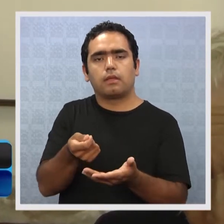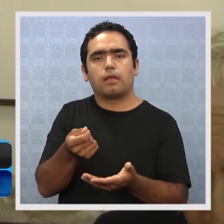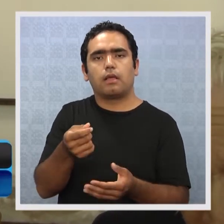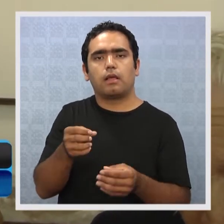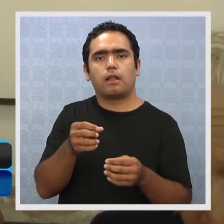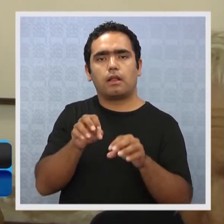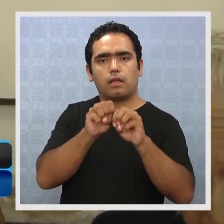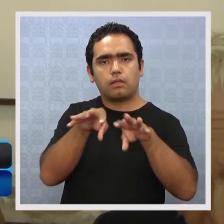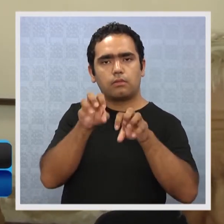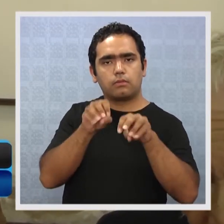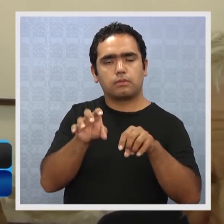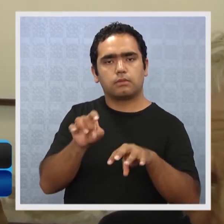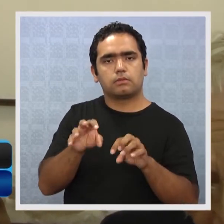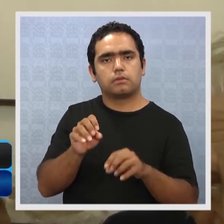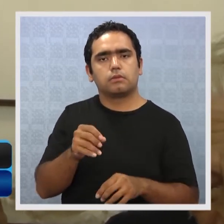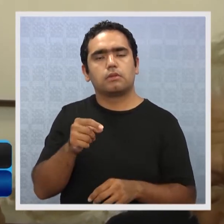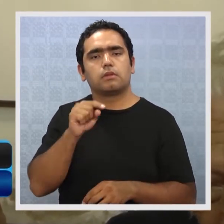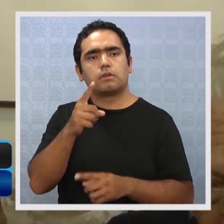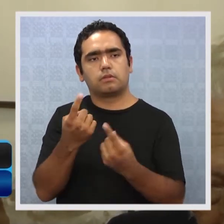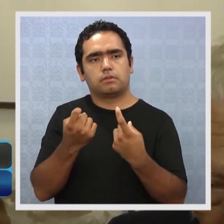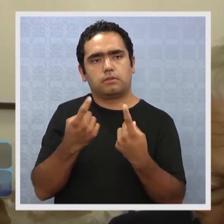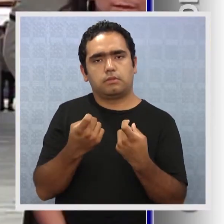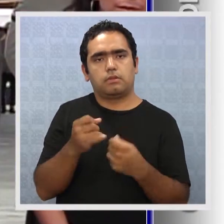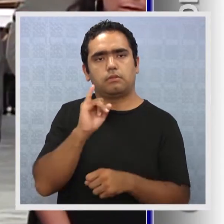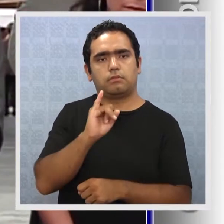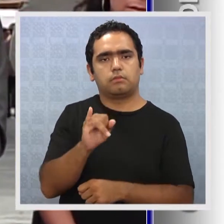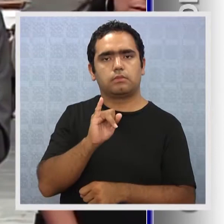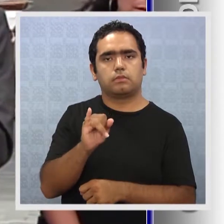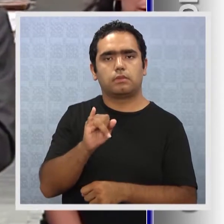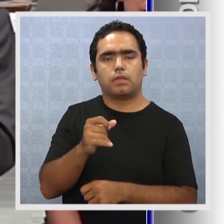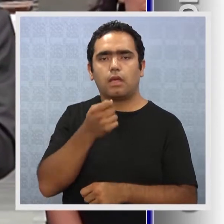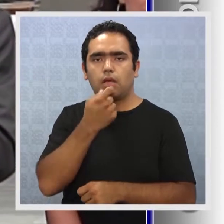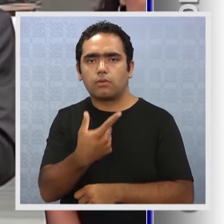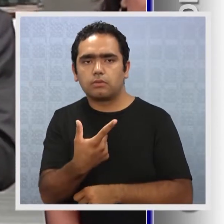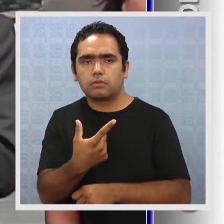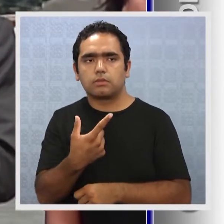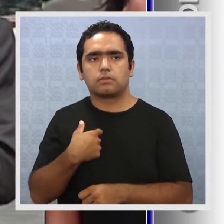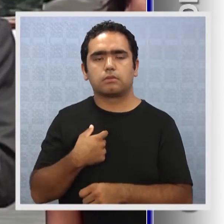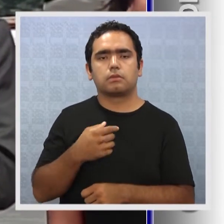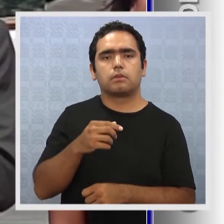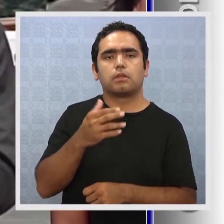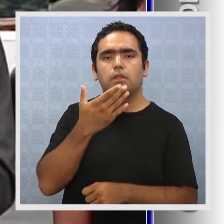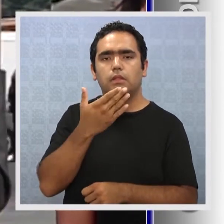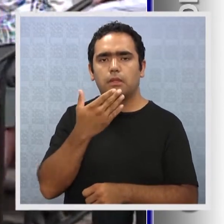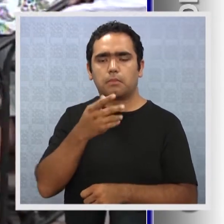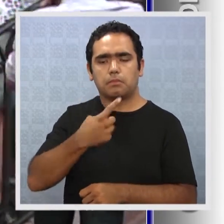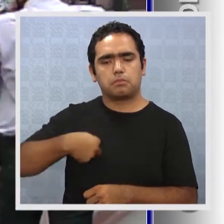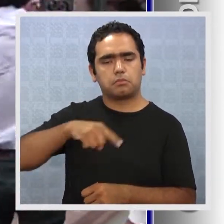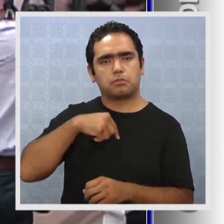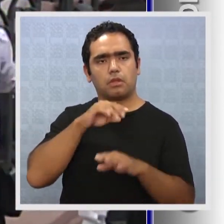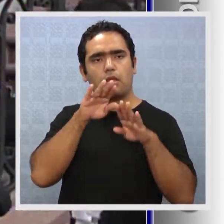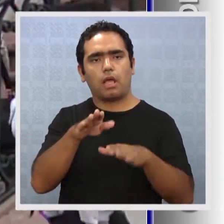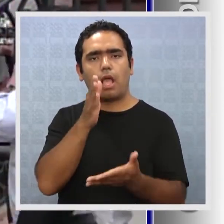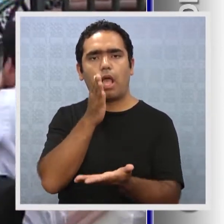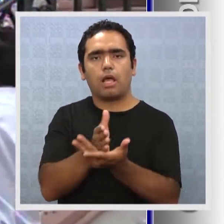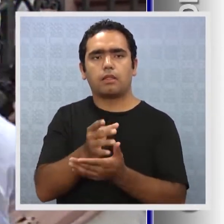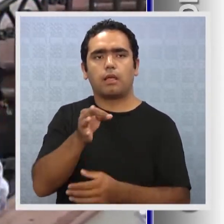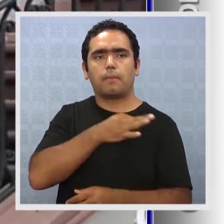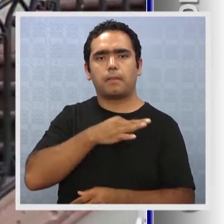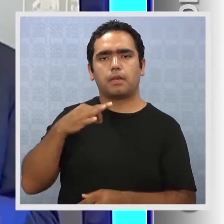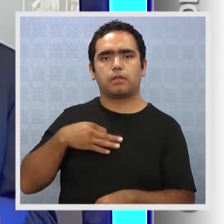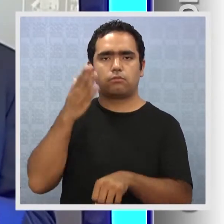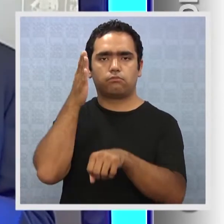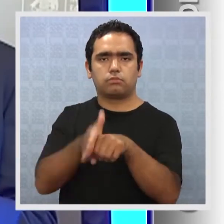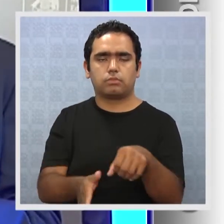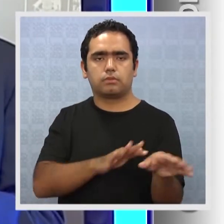yo creo que también hace necesario que esta acusación se lleve adelante por notar el abandono de deberes y nosotros también respaldamos hasta que el ministro sea